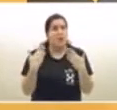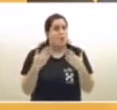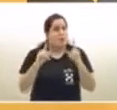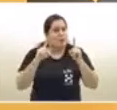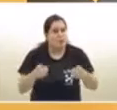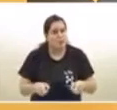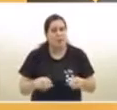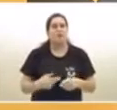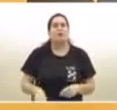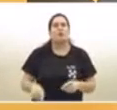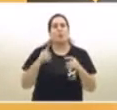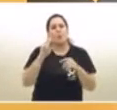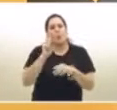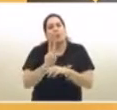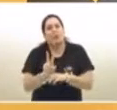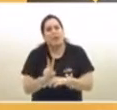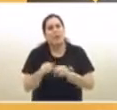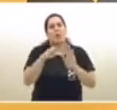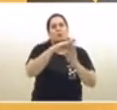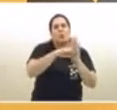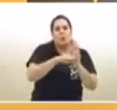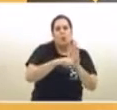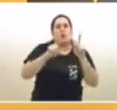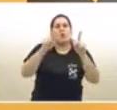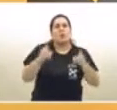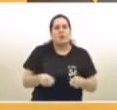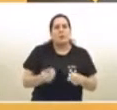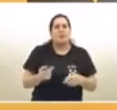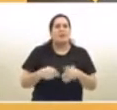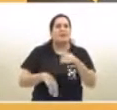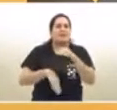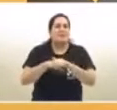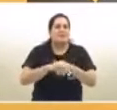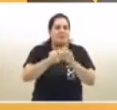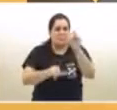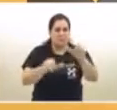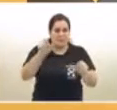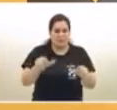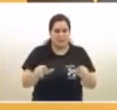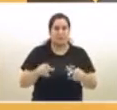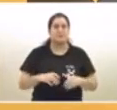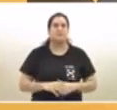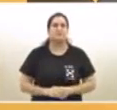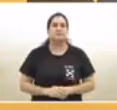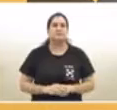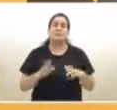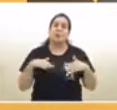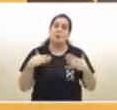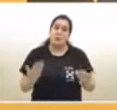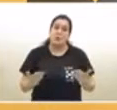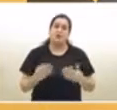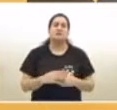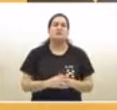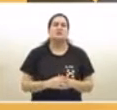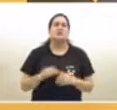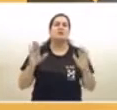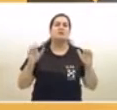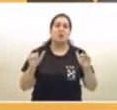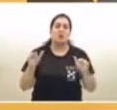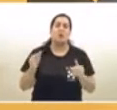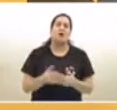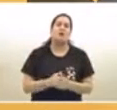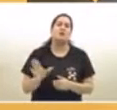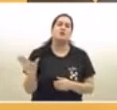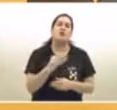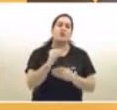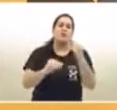protocolos, y con una cantidad limitada de gente por vez. Y aprovecho entonces para dar mis condolencias, mi cariño a todos